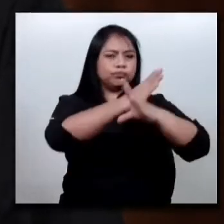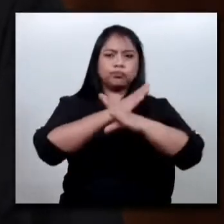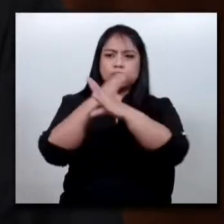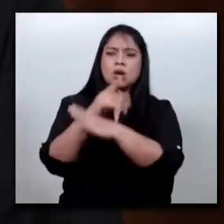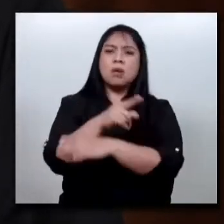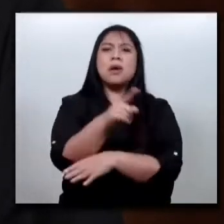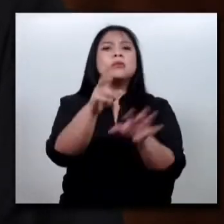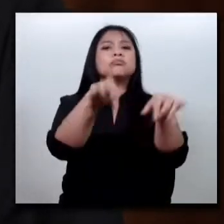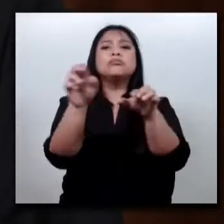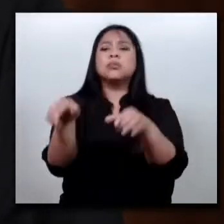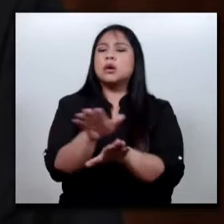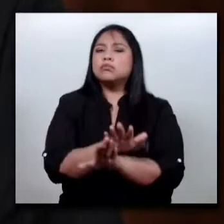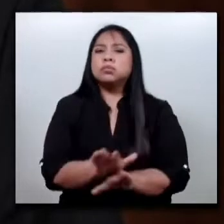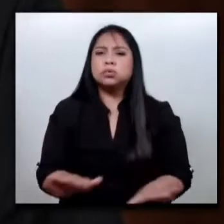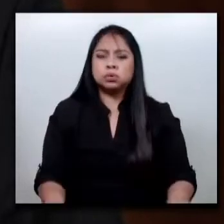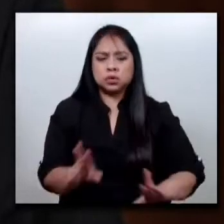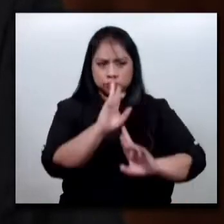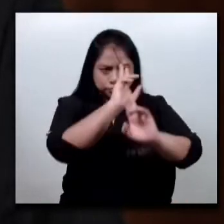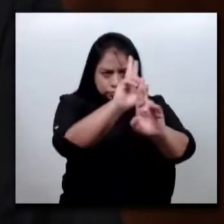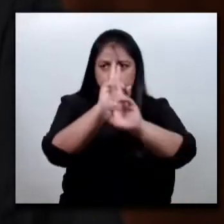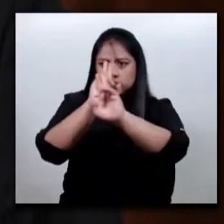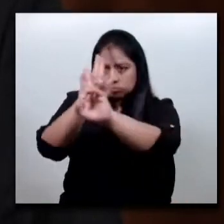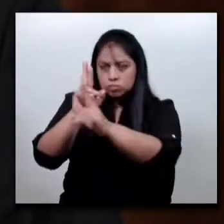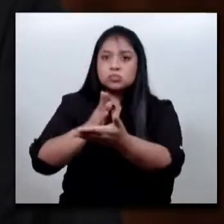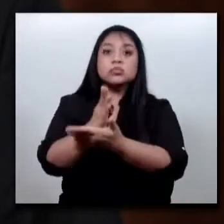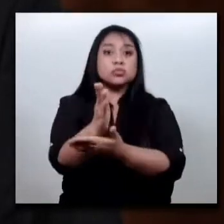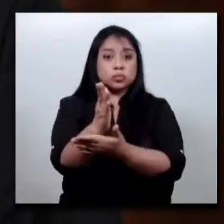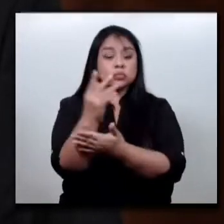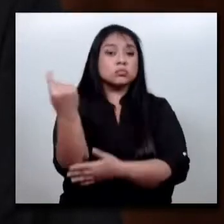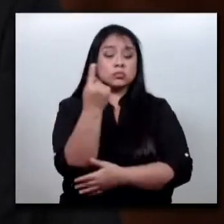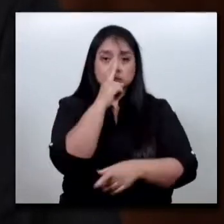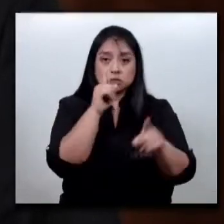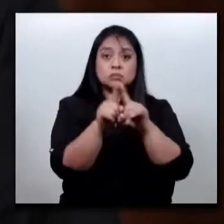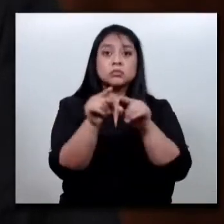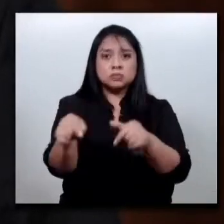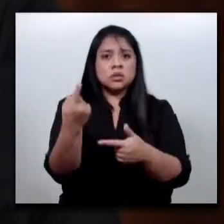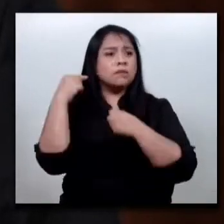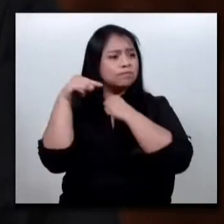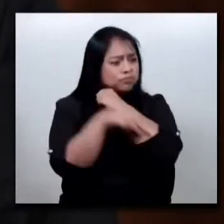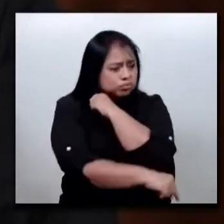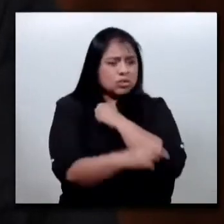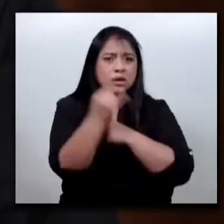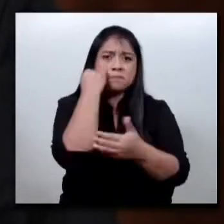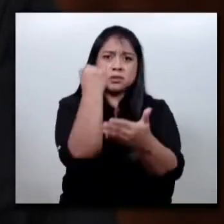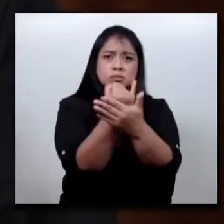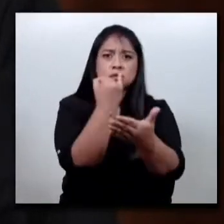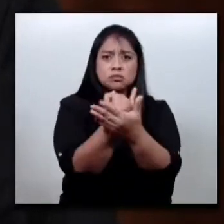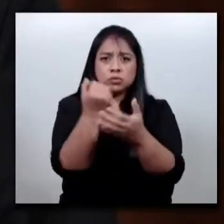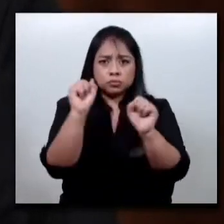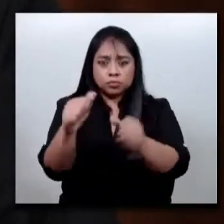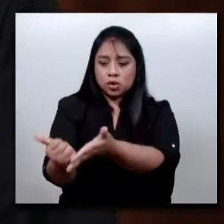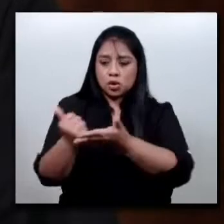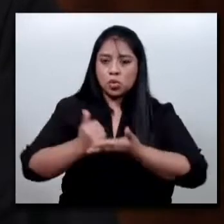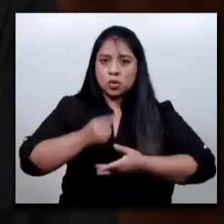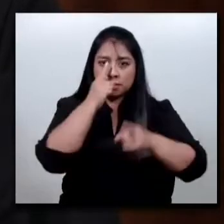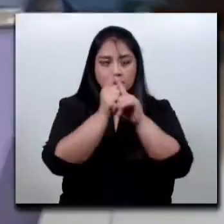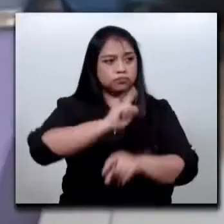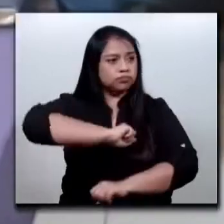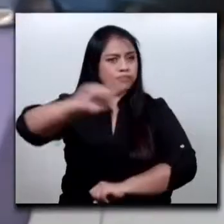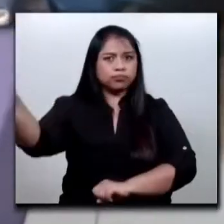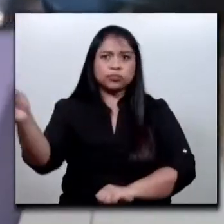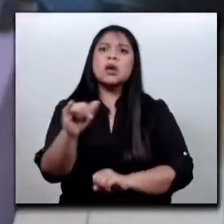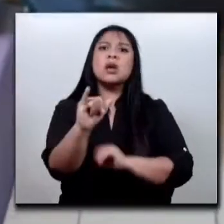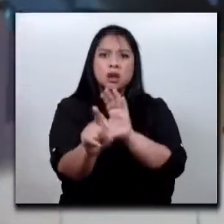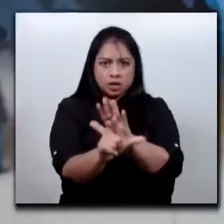con pleno respeto a sus derechos fundamentales, y para profundizar las investigaciones que permitan judicializar los actos ilegales.